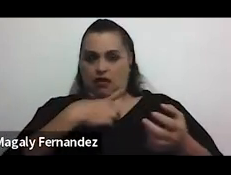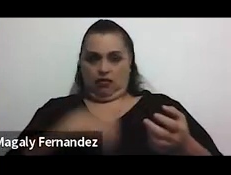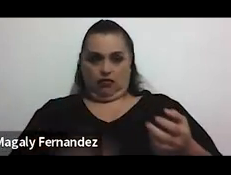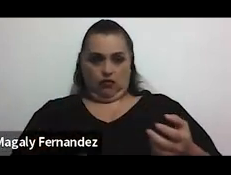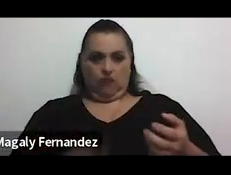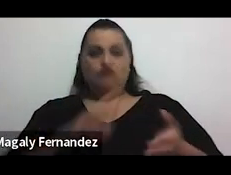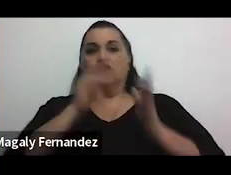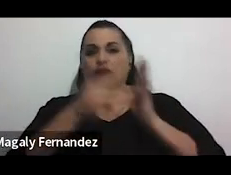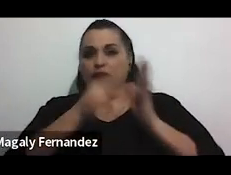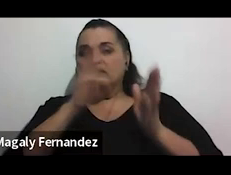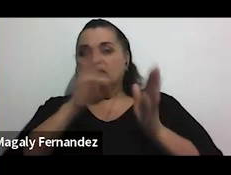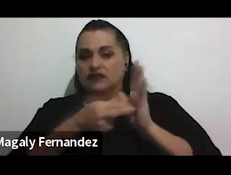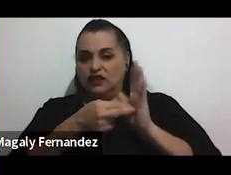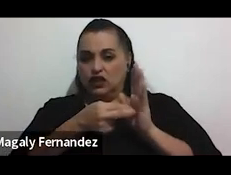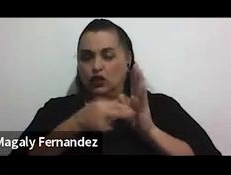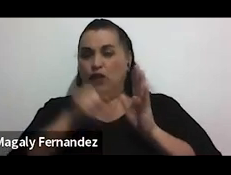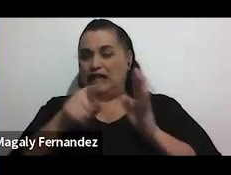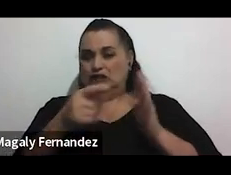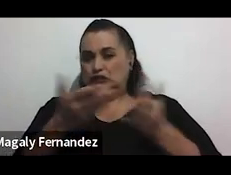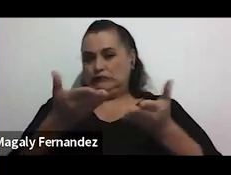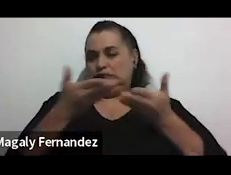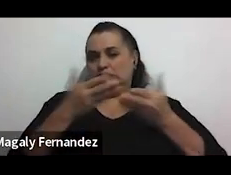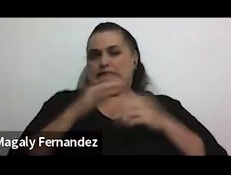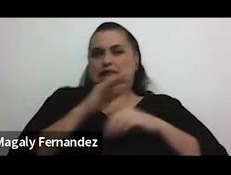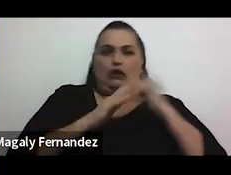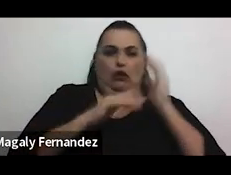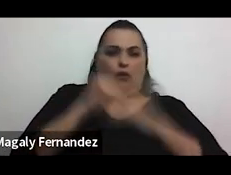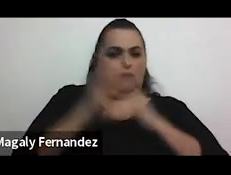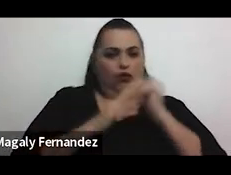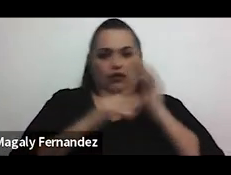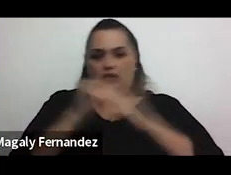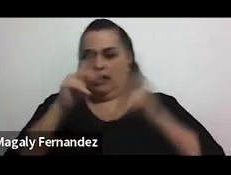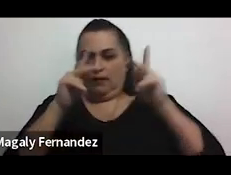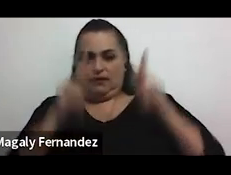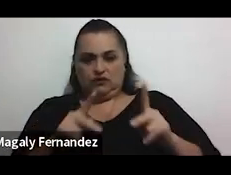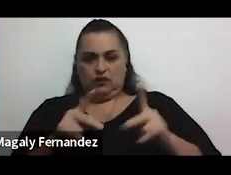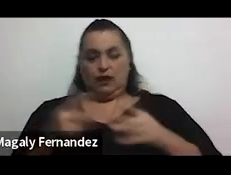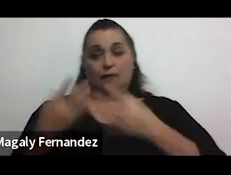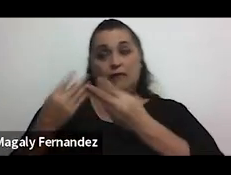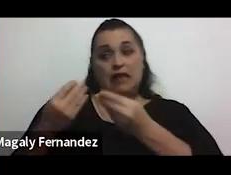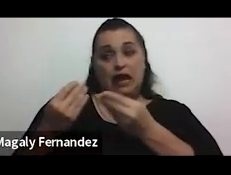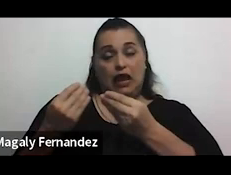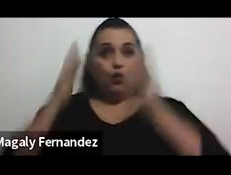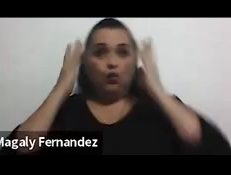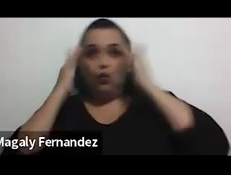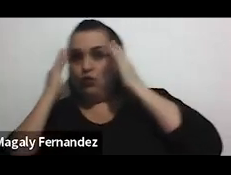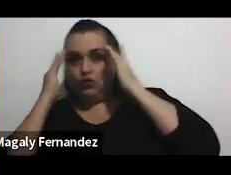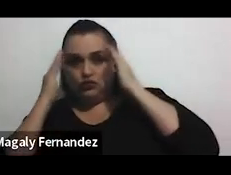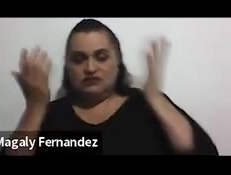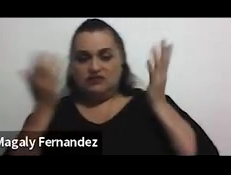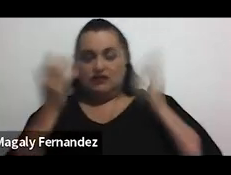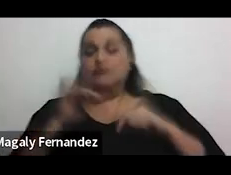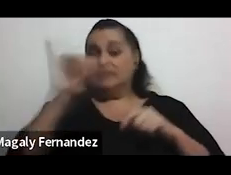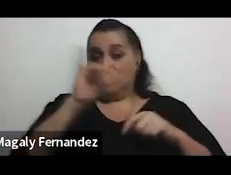repetitivo y genera incomodidad a la persona, miedo o angustia, y que